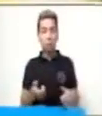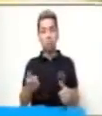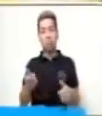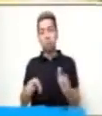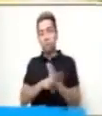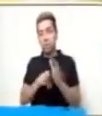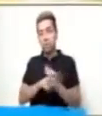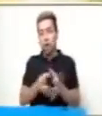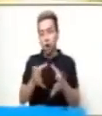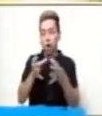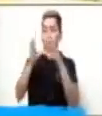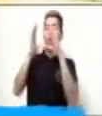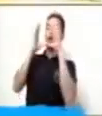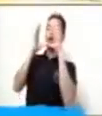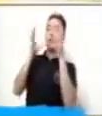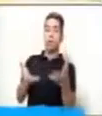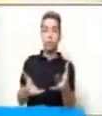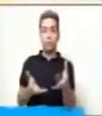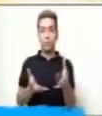melón,